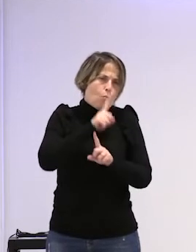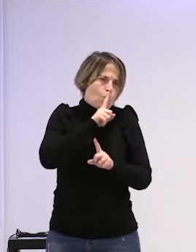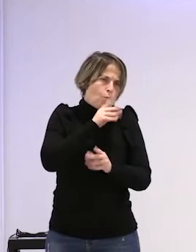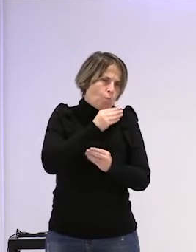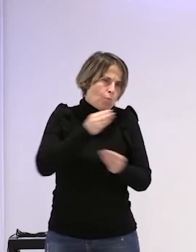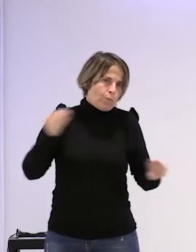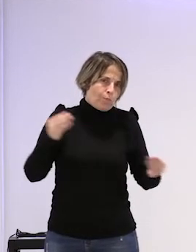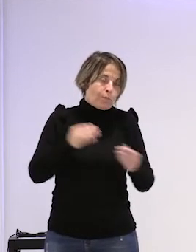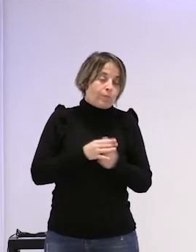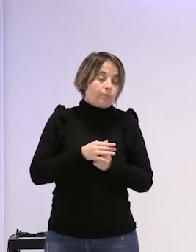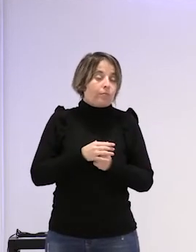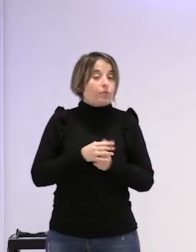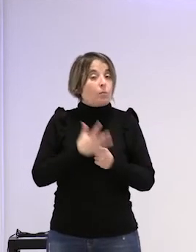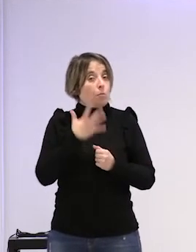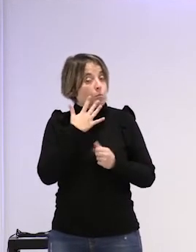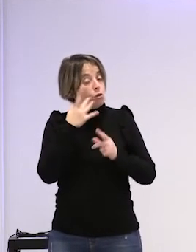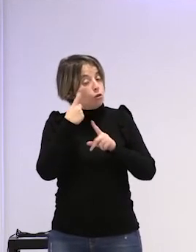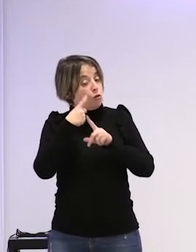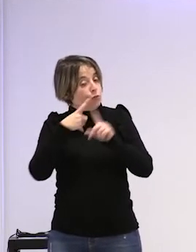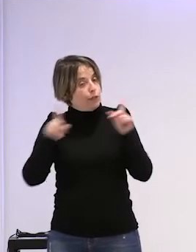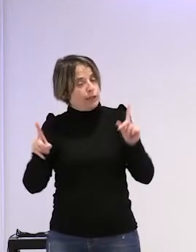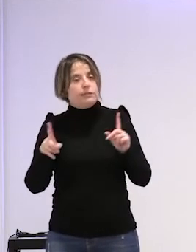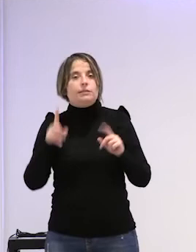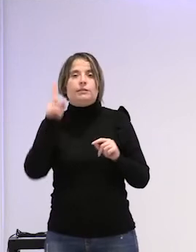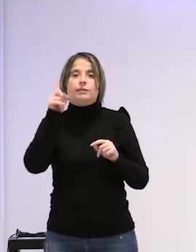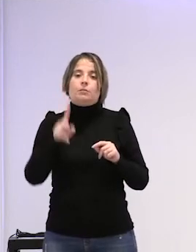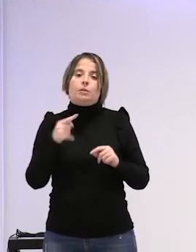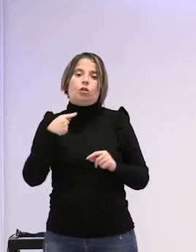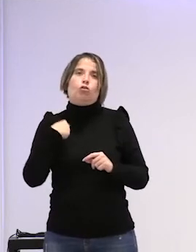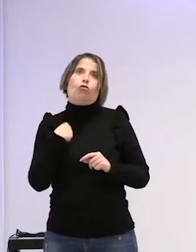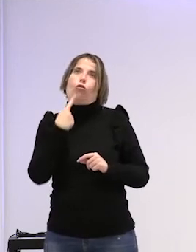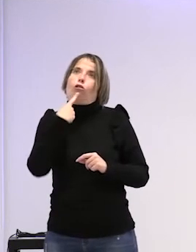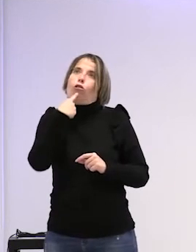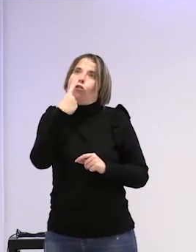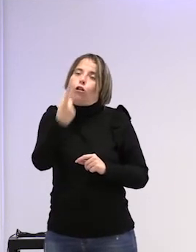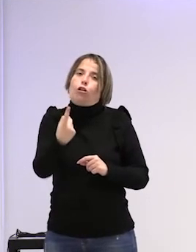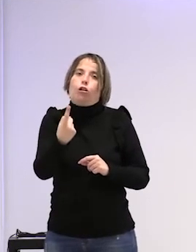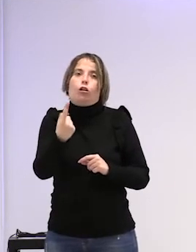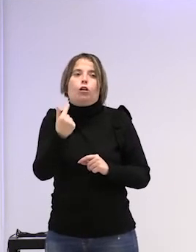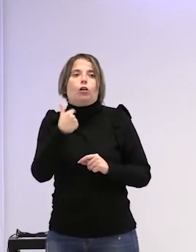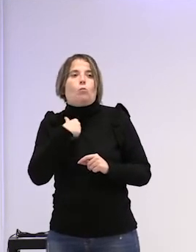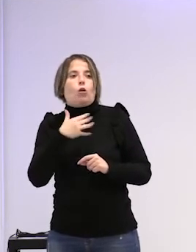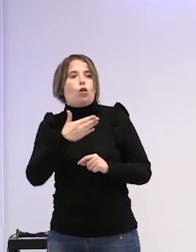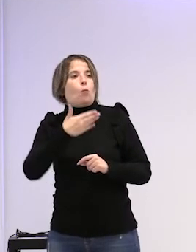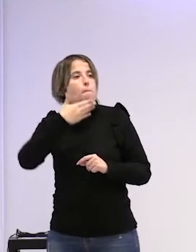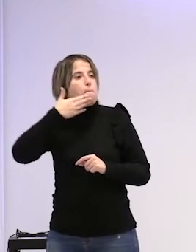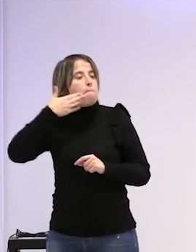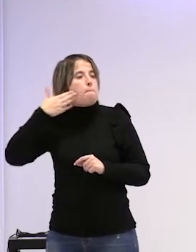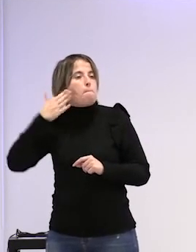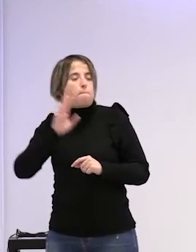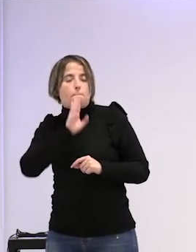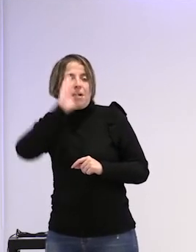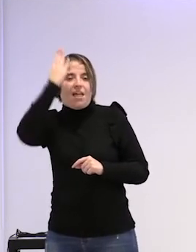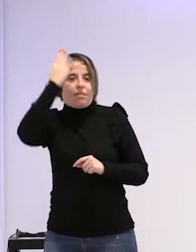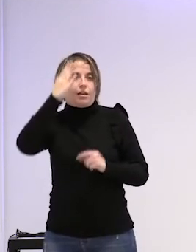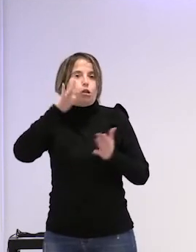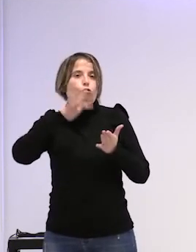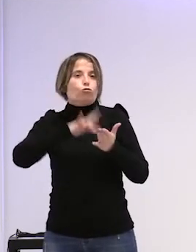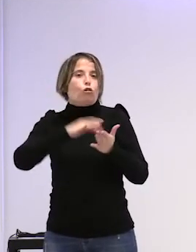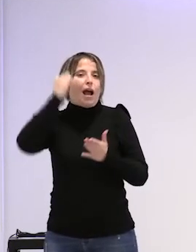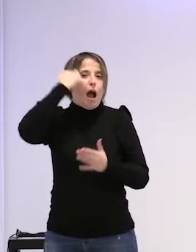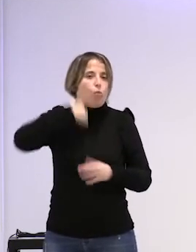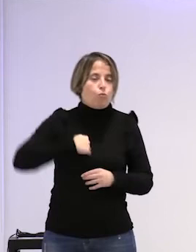igualmente que no es lo mismo mostrarse diciendo por ejemplo que has podido llegar a sentir placer siendo abusada